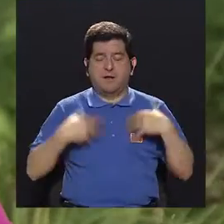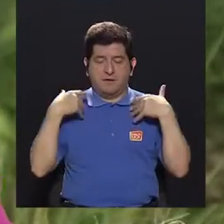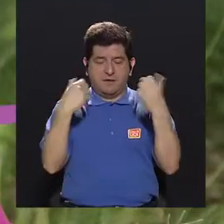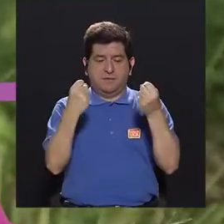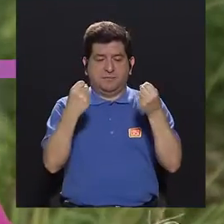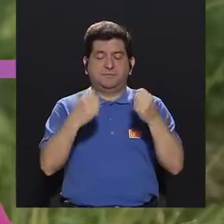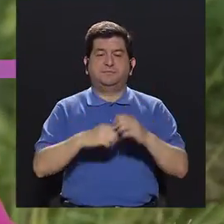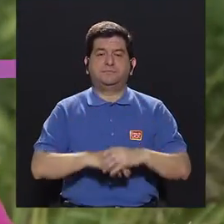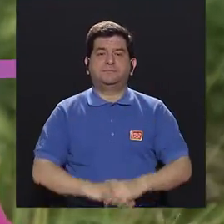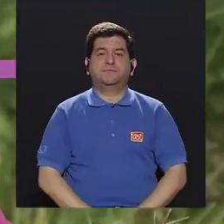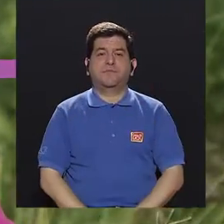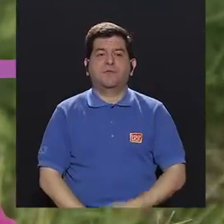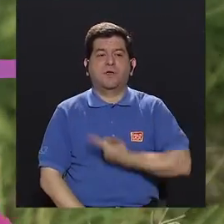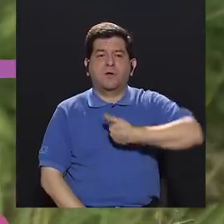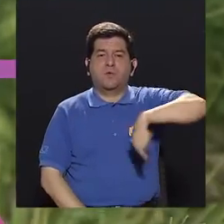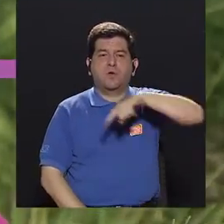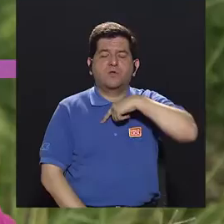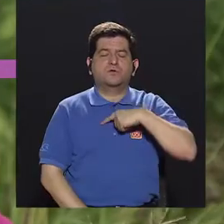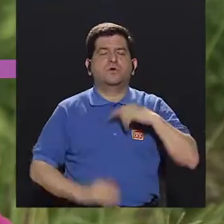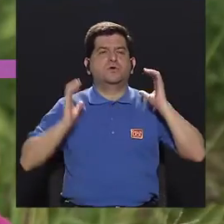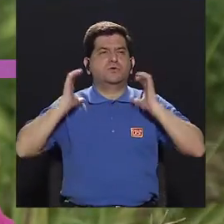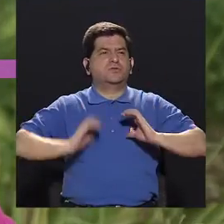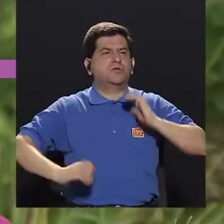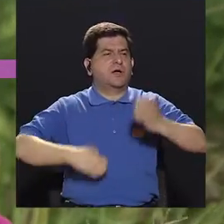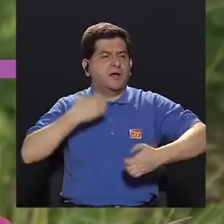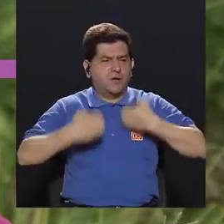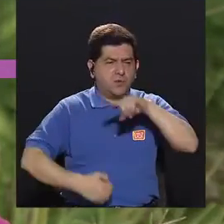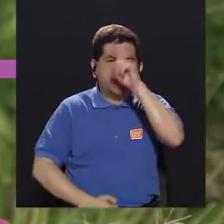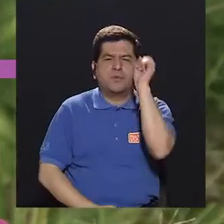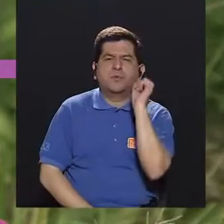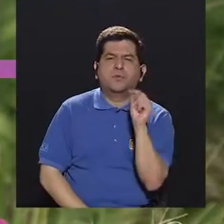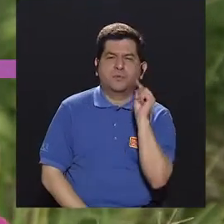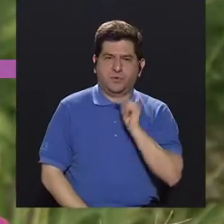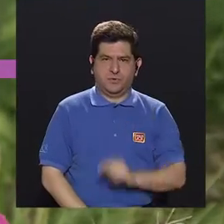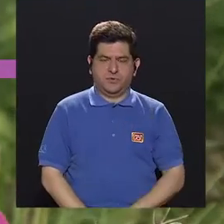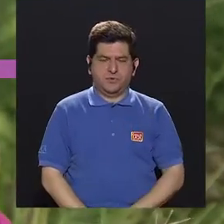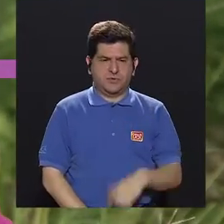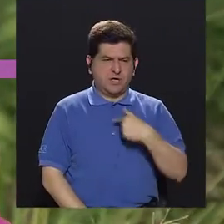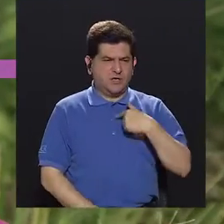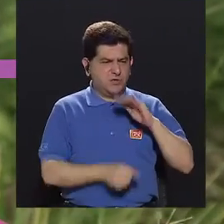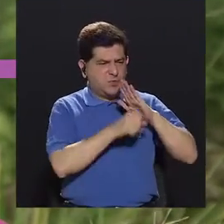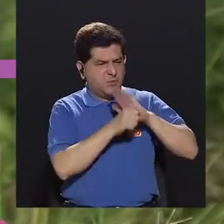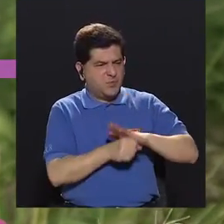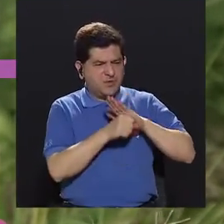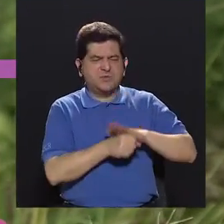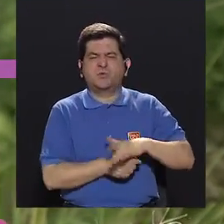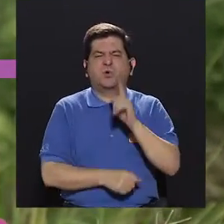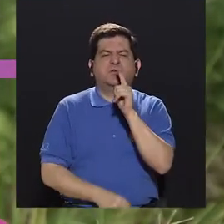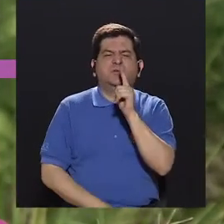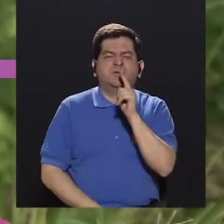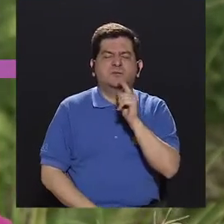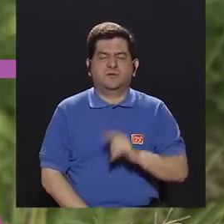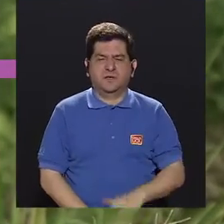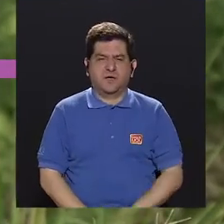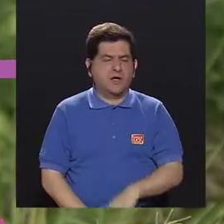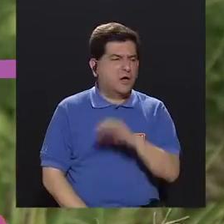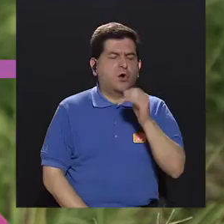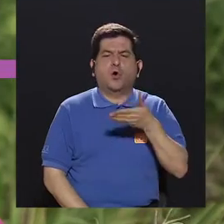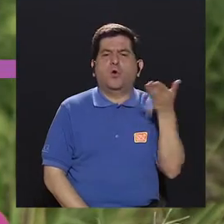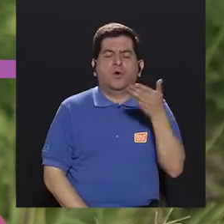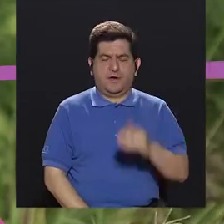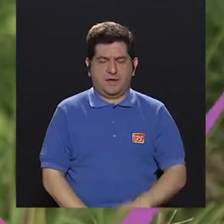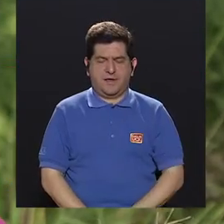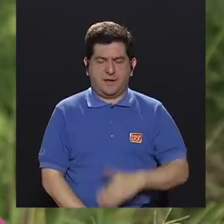salud. Cuando vamos al cuerpo emocional podemos empezar a preguntarnos, ¿de qué me siento presionada? ¿O dónde yo estoy